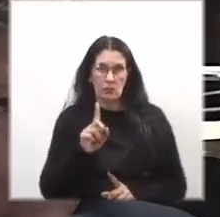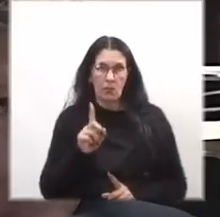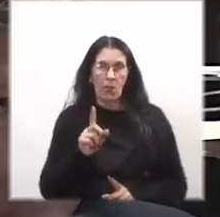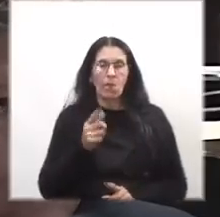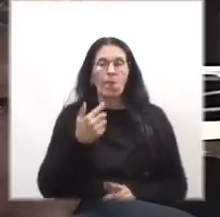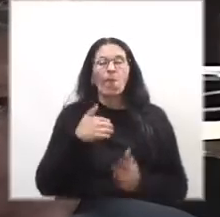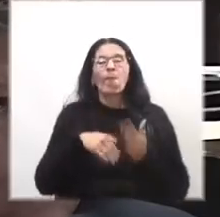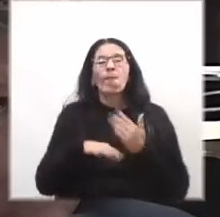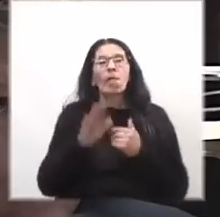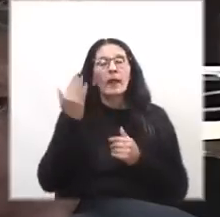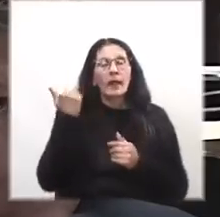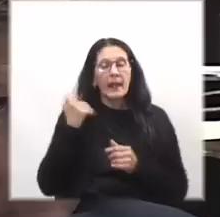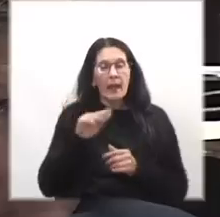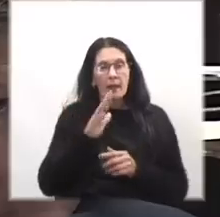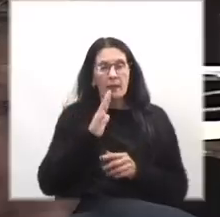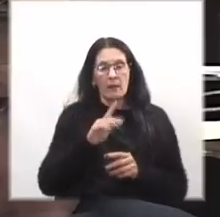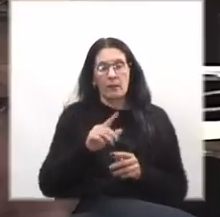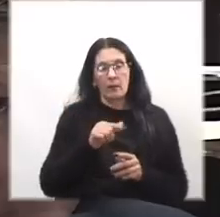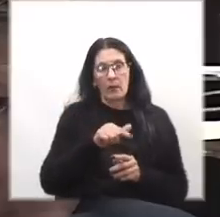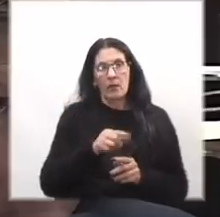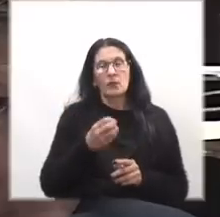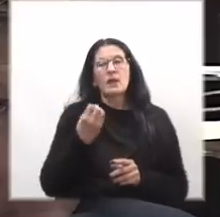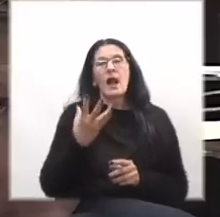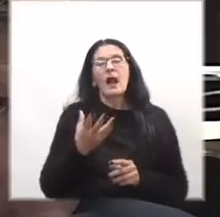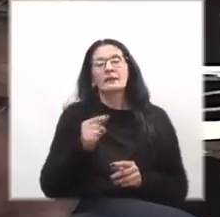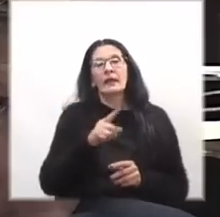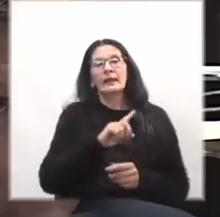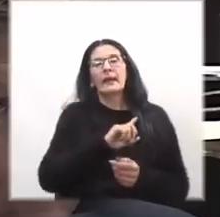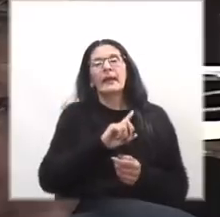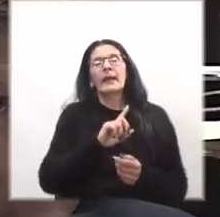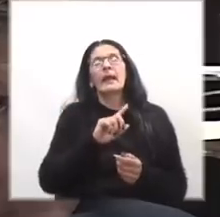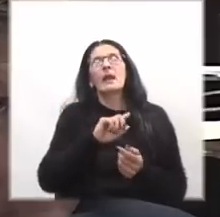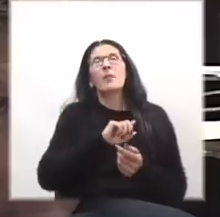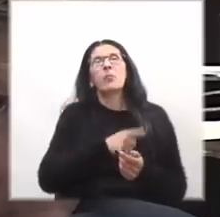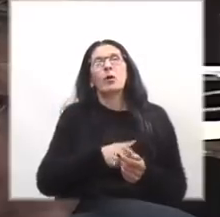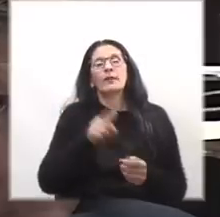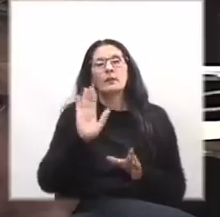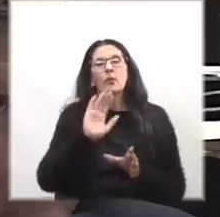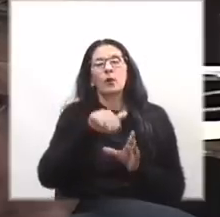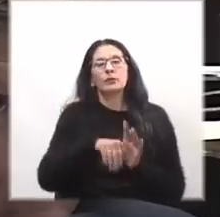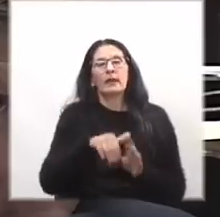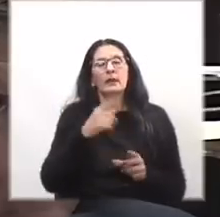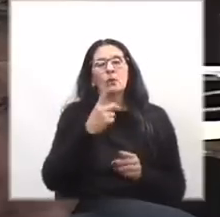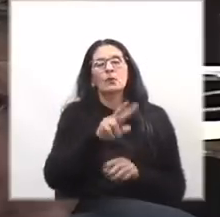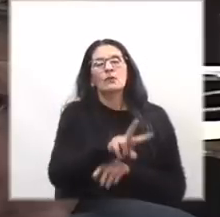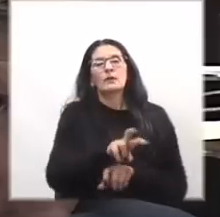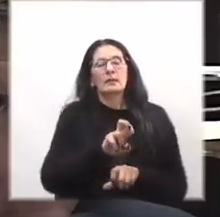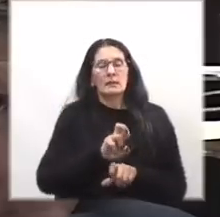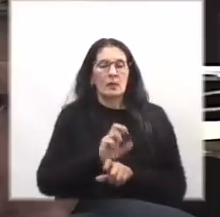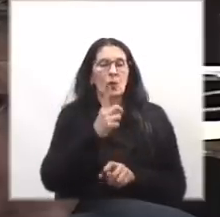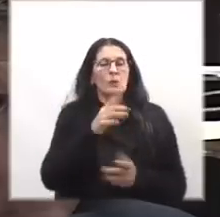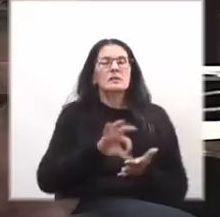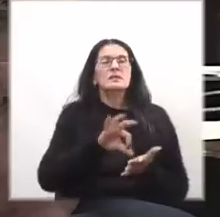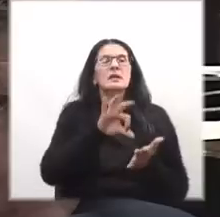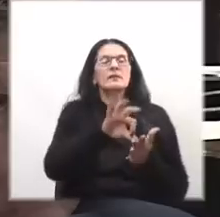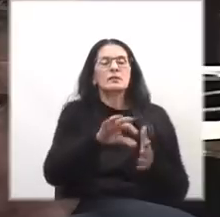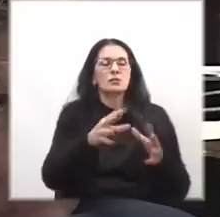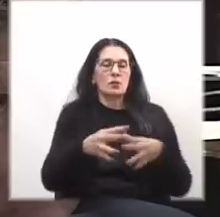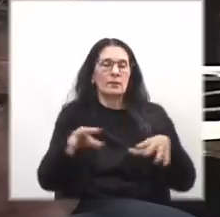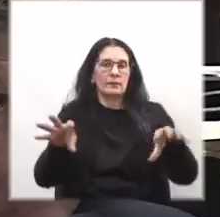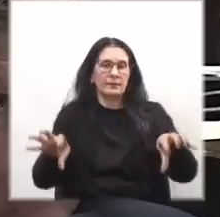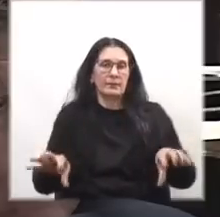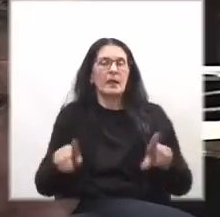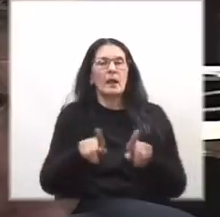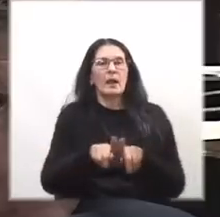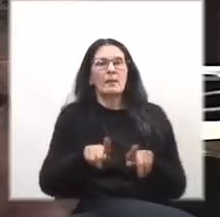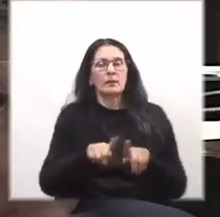Eran magistrados hasta que este poder votó la ley de fiscalía y los transformó en un servicio descentralizado. por lo tanto, tienen la misma categoría